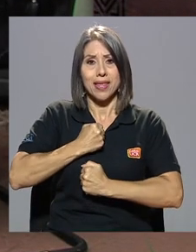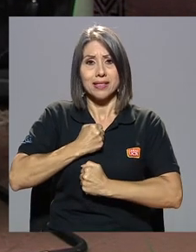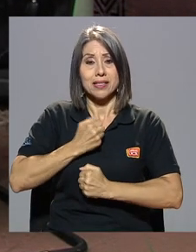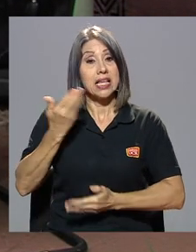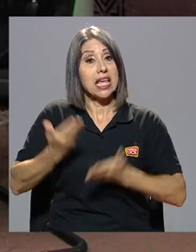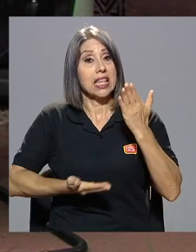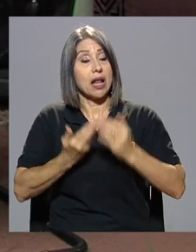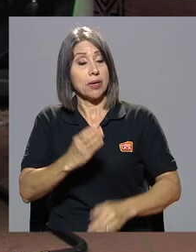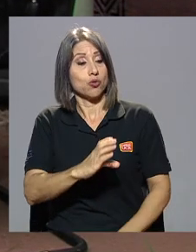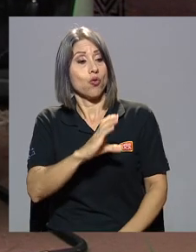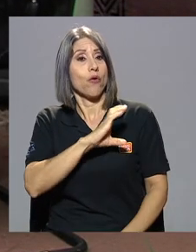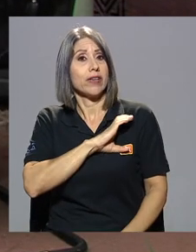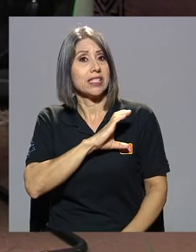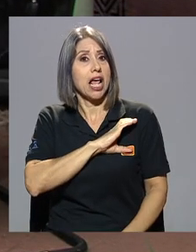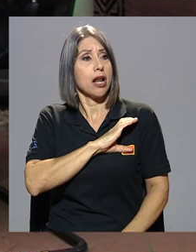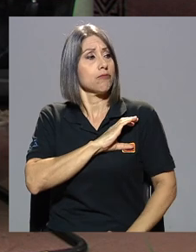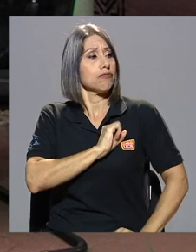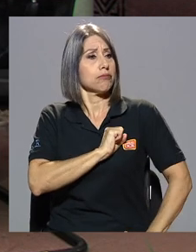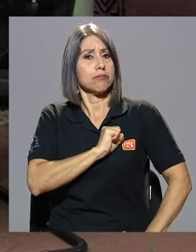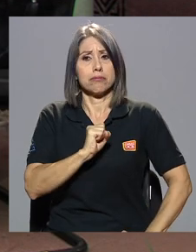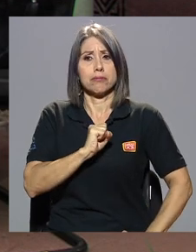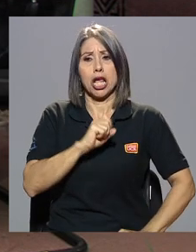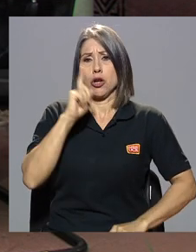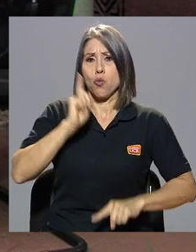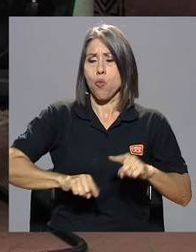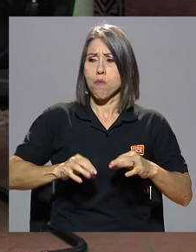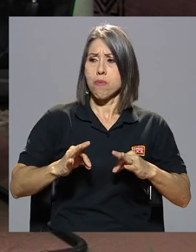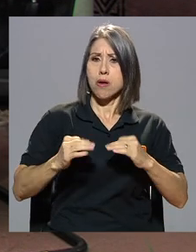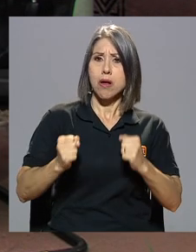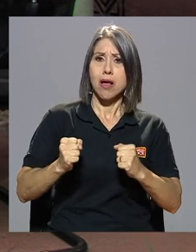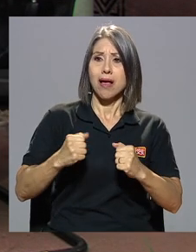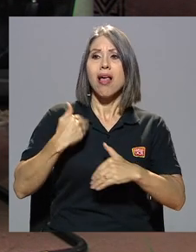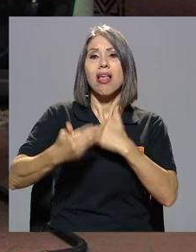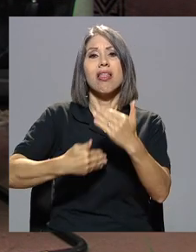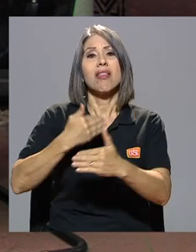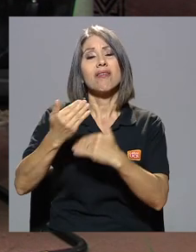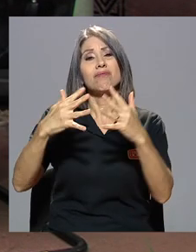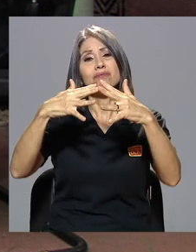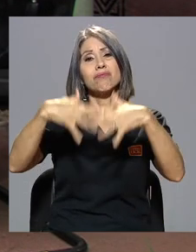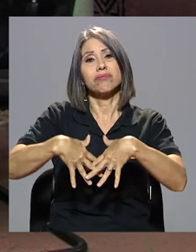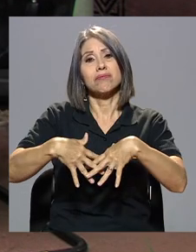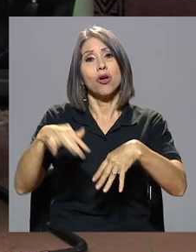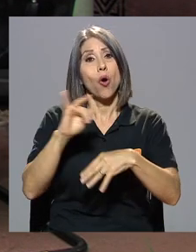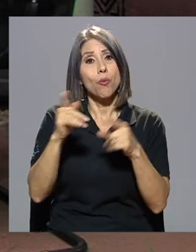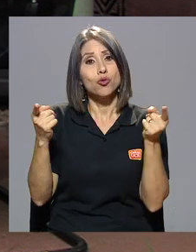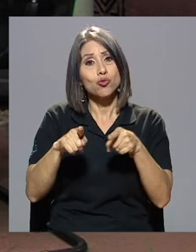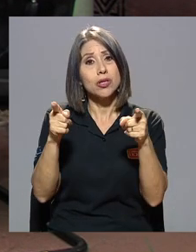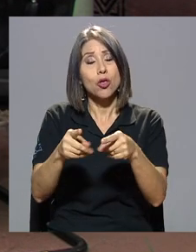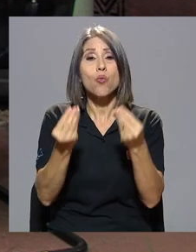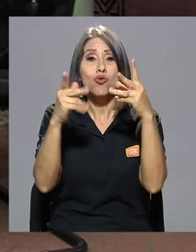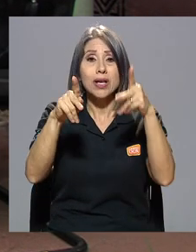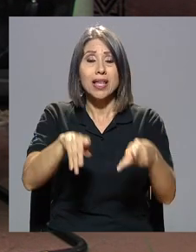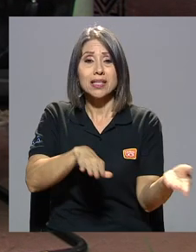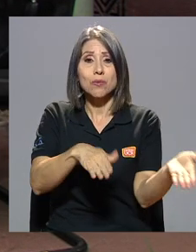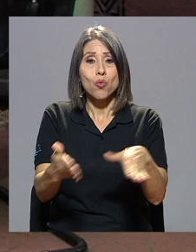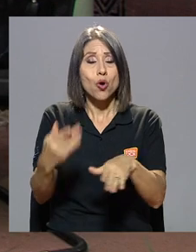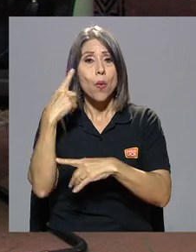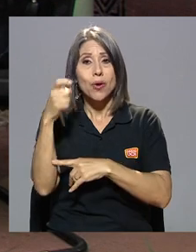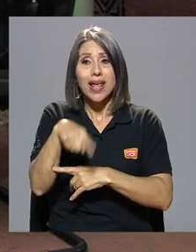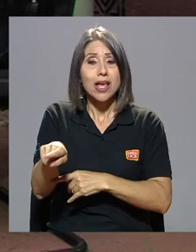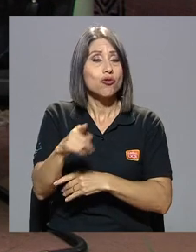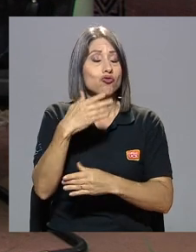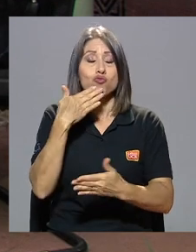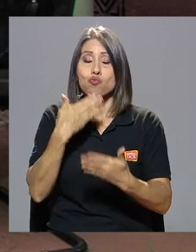oficial incapaz los conducía al desastre como sucedió muchas veces y mucha gente se murió